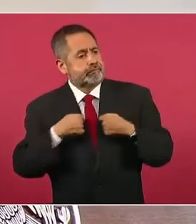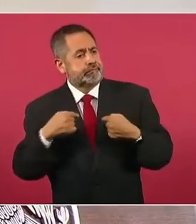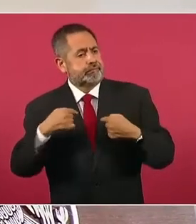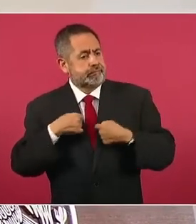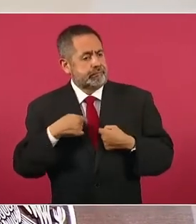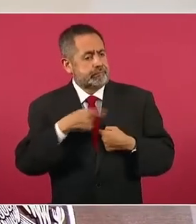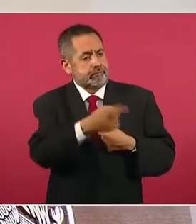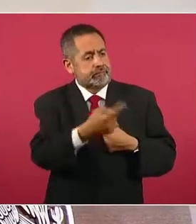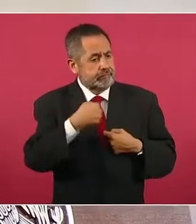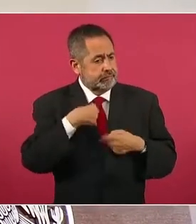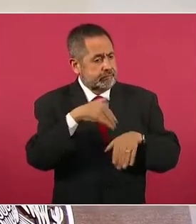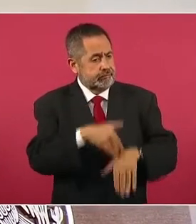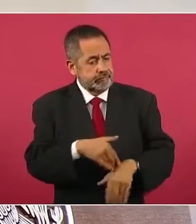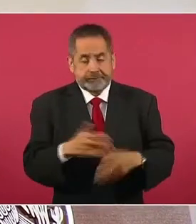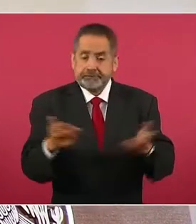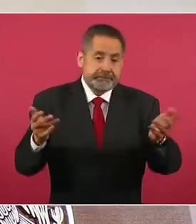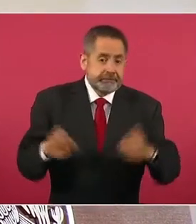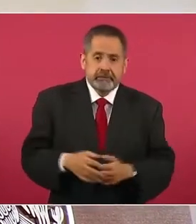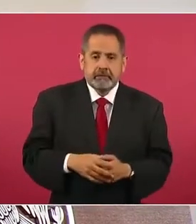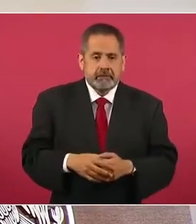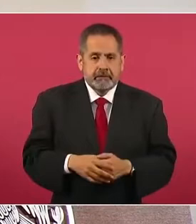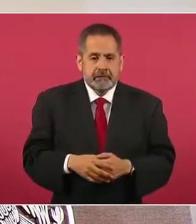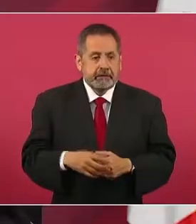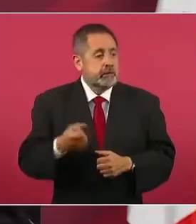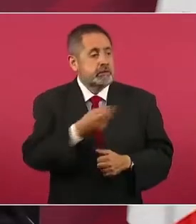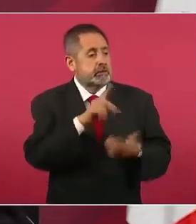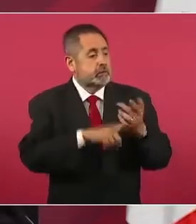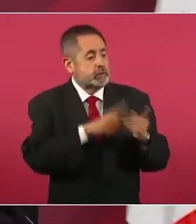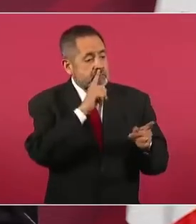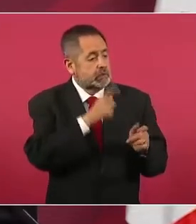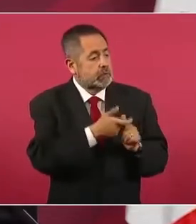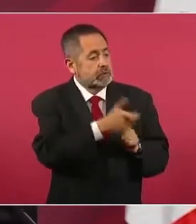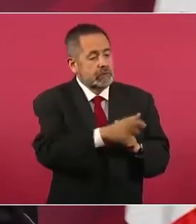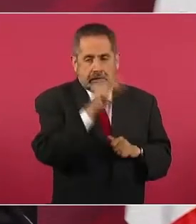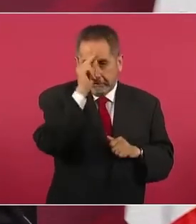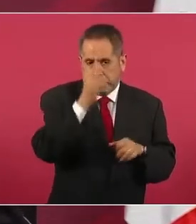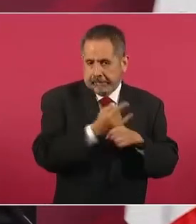intelectuales orgánicos.